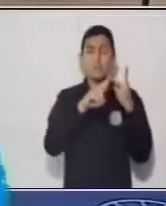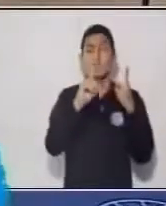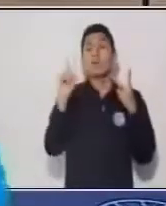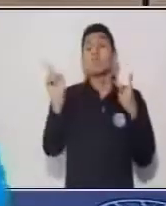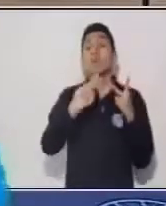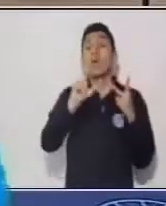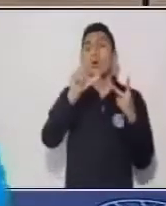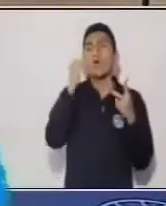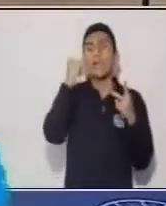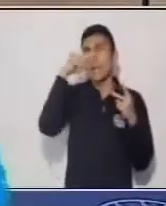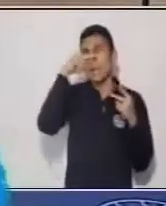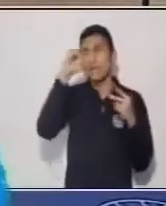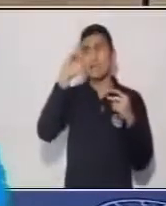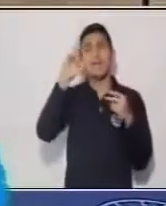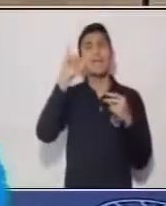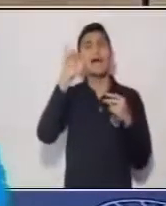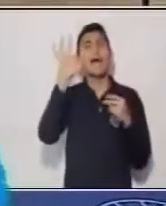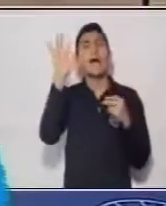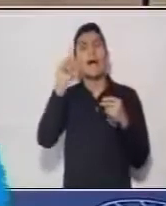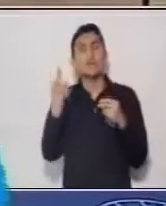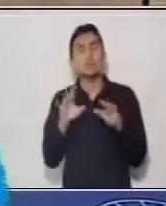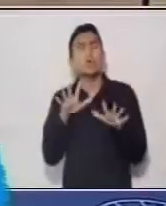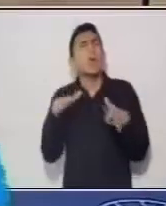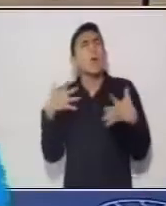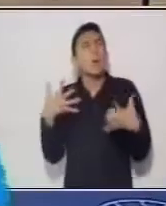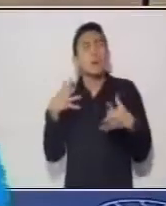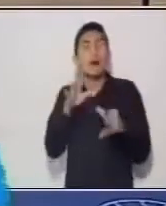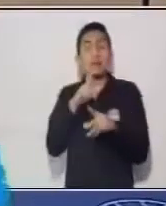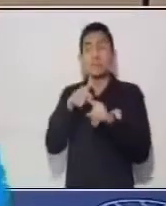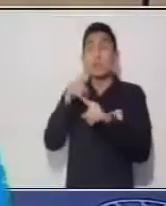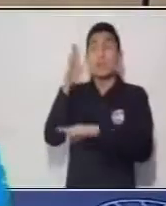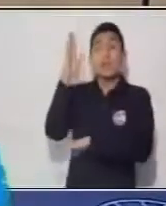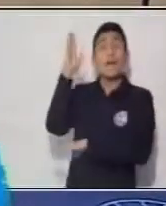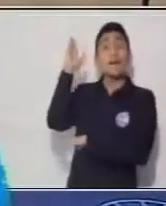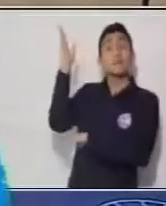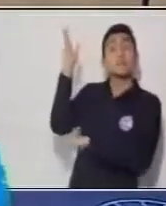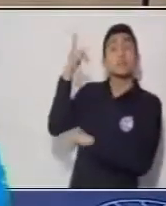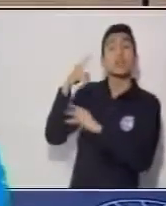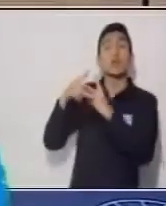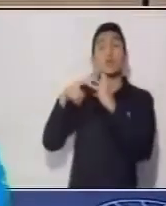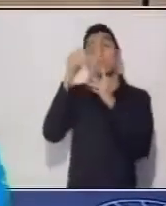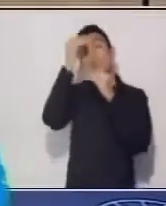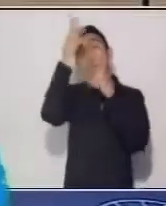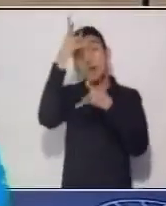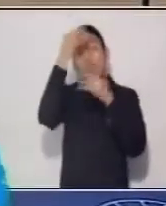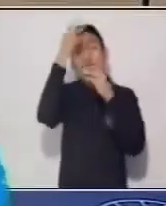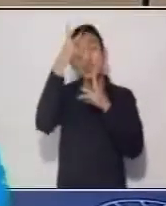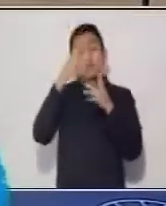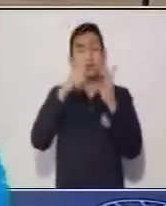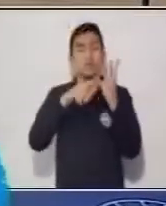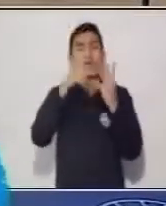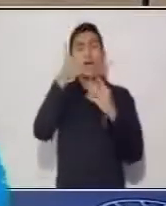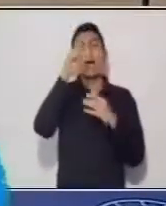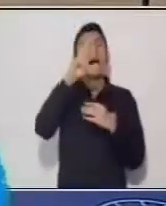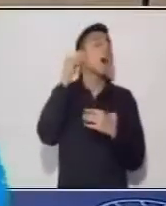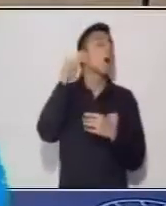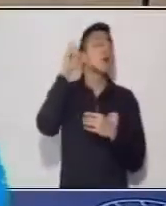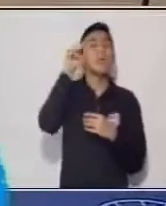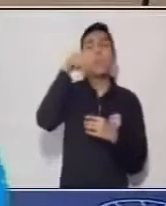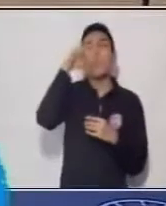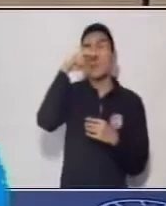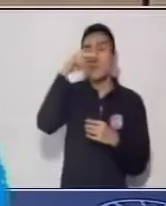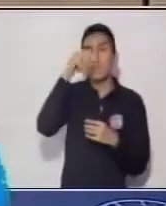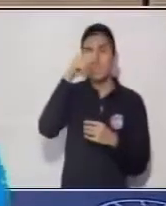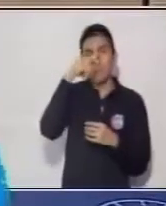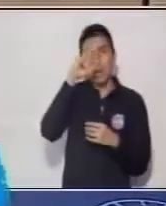Son aquellos como los textos expositivos, informativos, argumentativos. Y dentro de